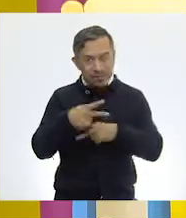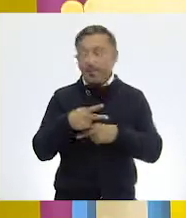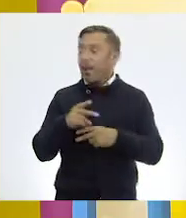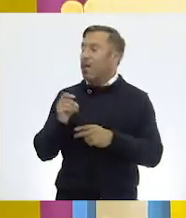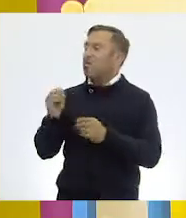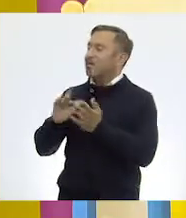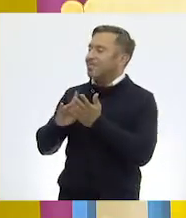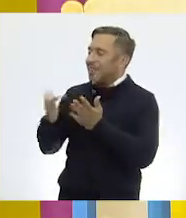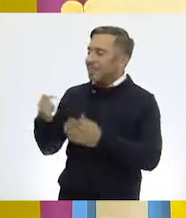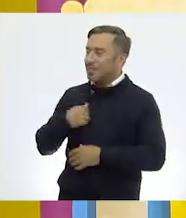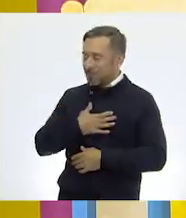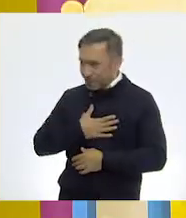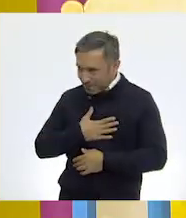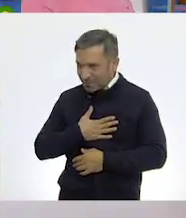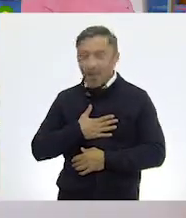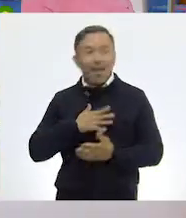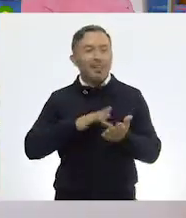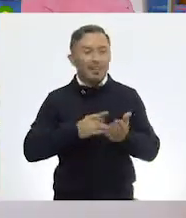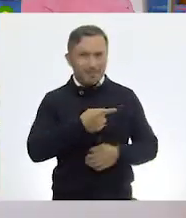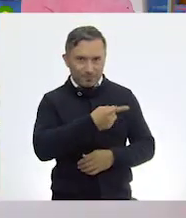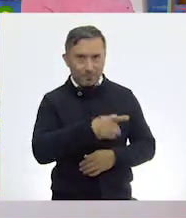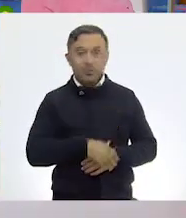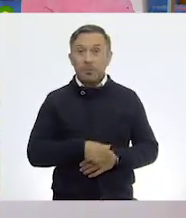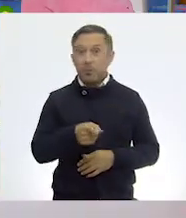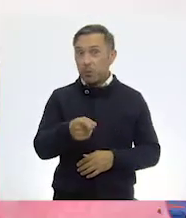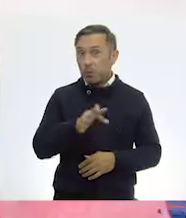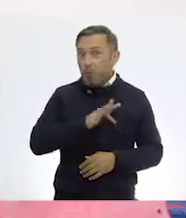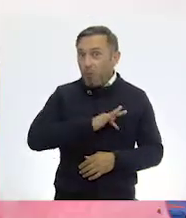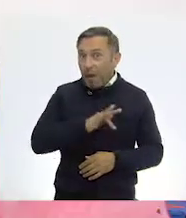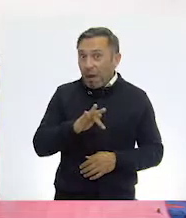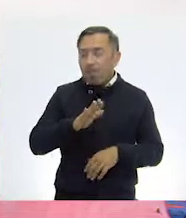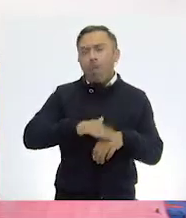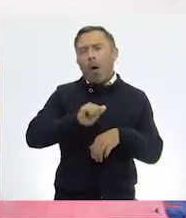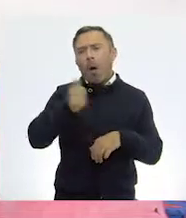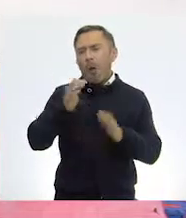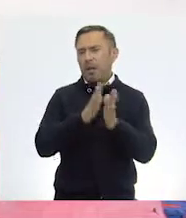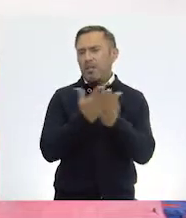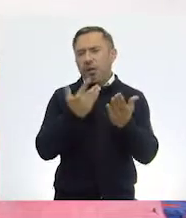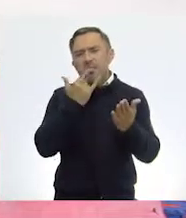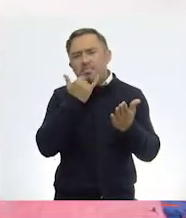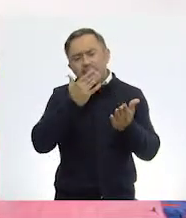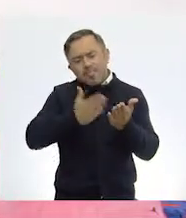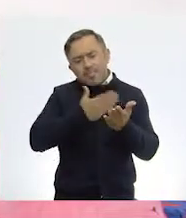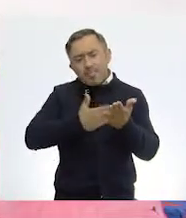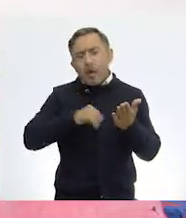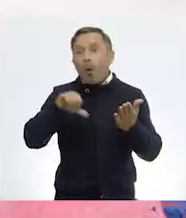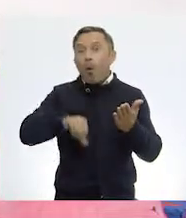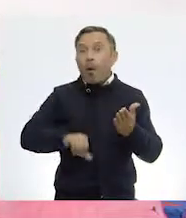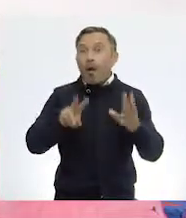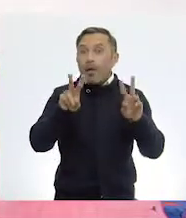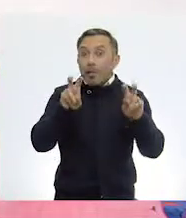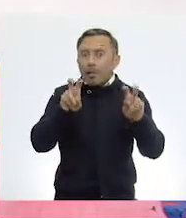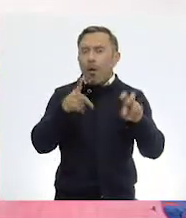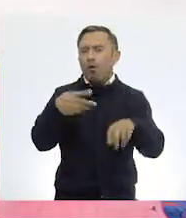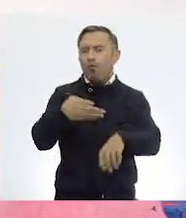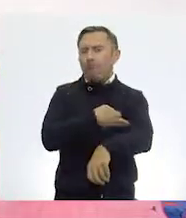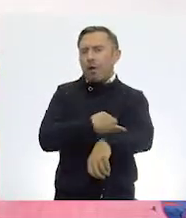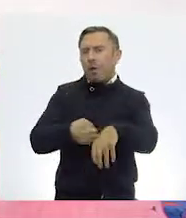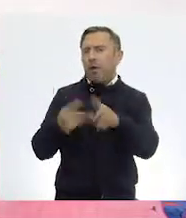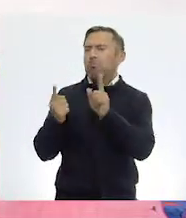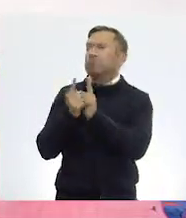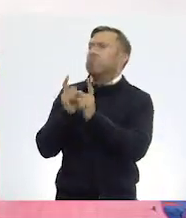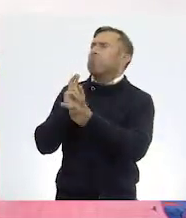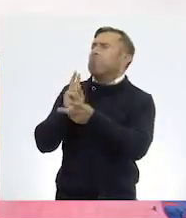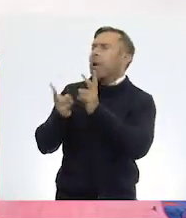Lenny. Gracias, Ale. Si te es posible, consulta otros libros y comenta el tema de hoy con tu familia. Y si tienes la